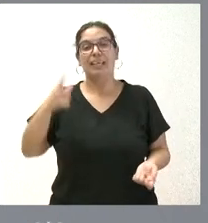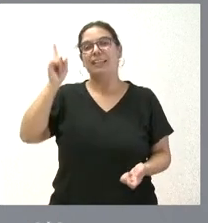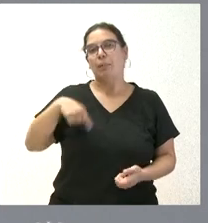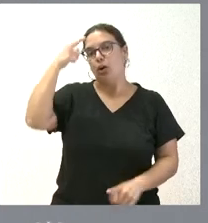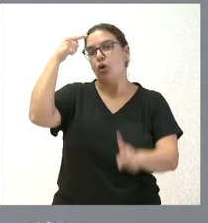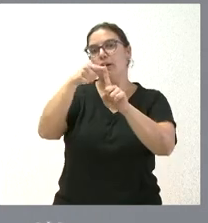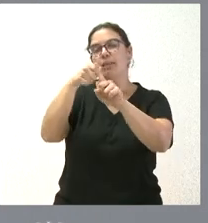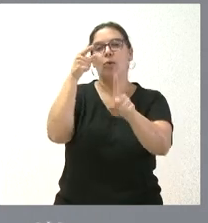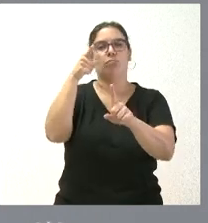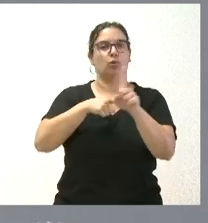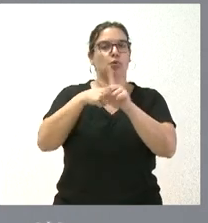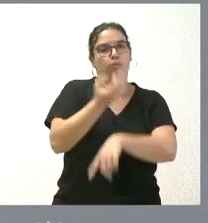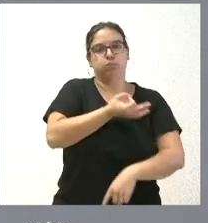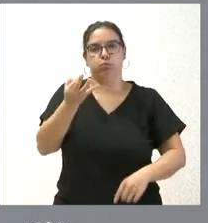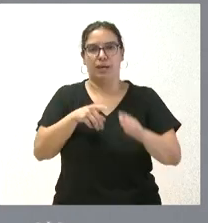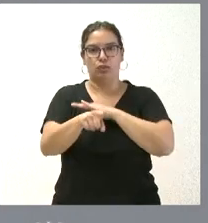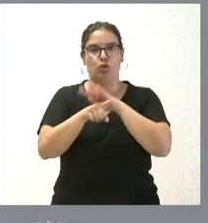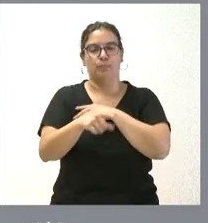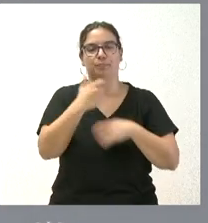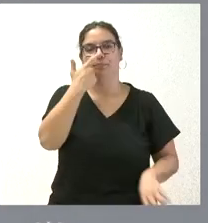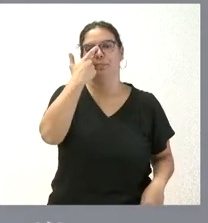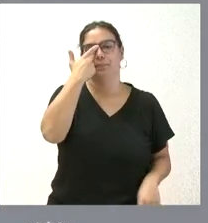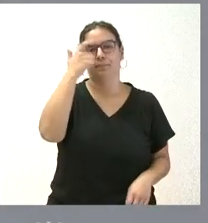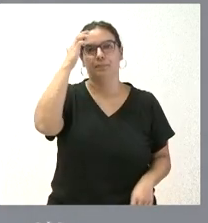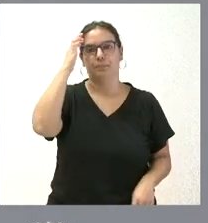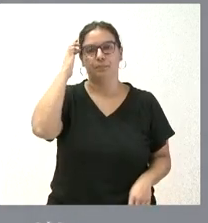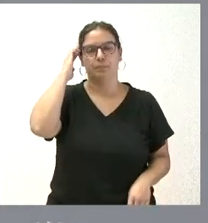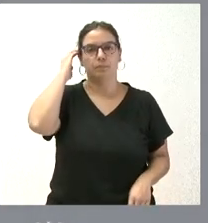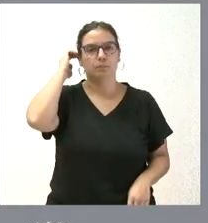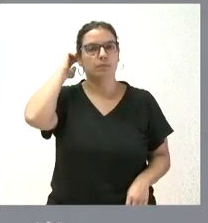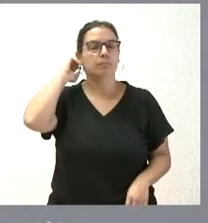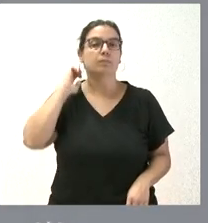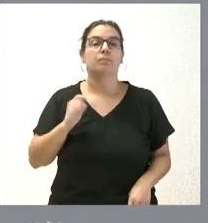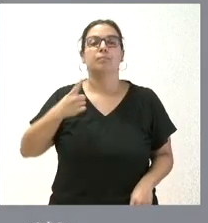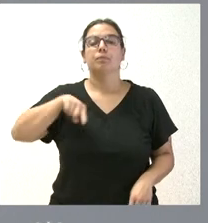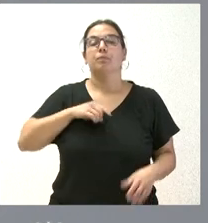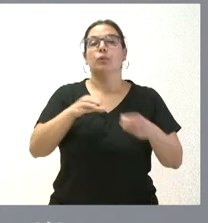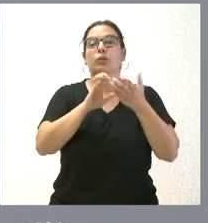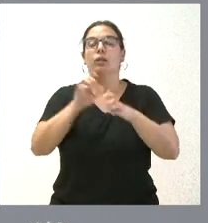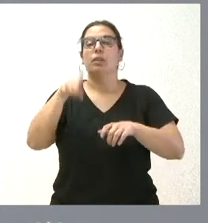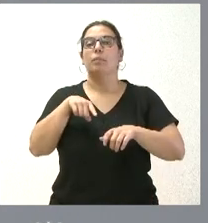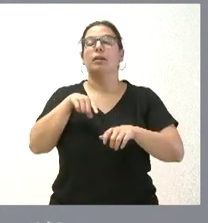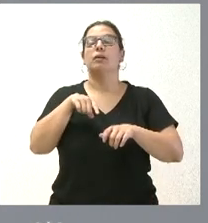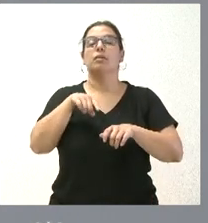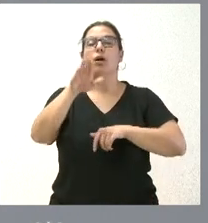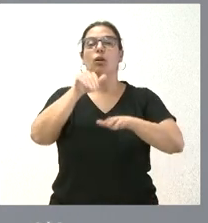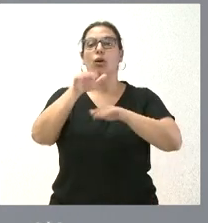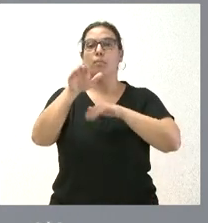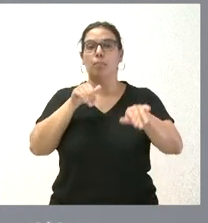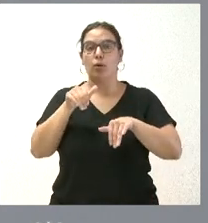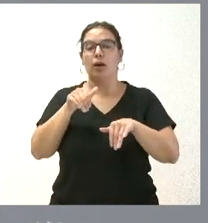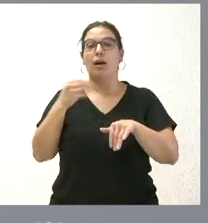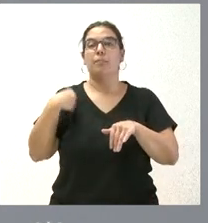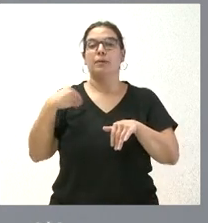eficaces en la gestión de los mismos. La Junta convoca las elecciones parciales a alcaldes